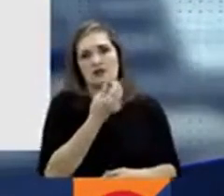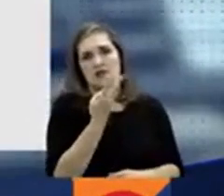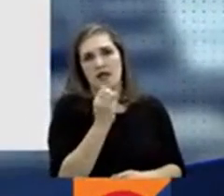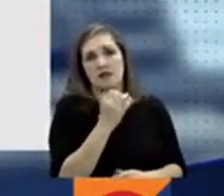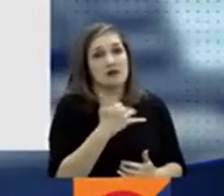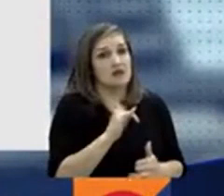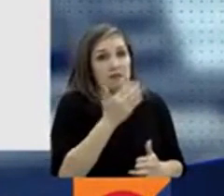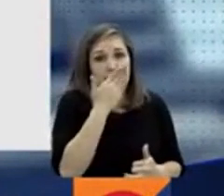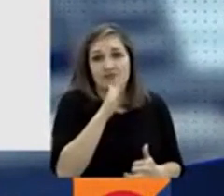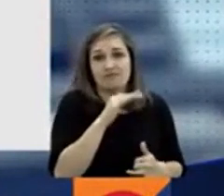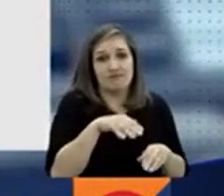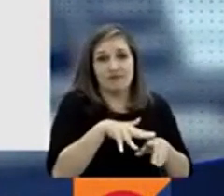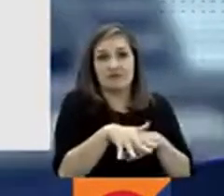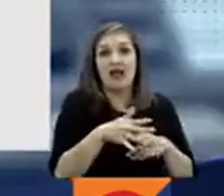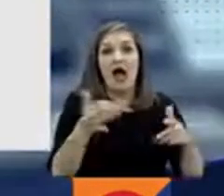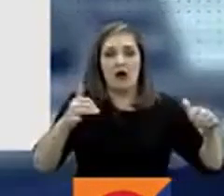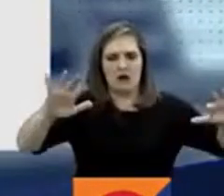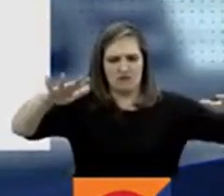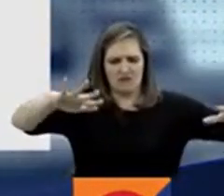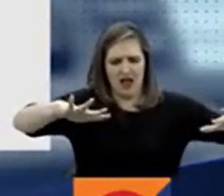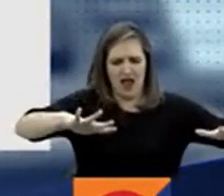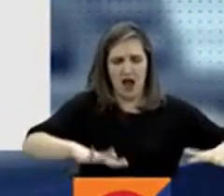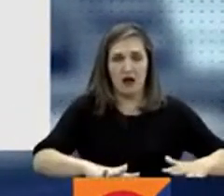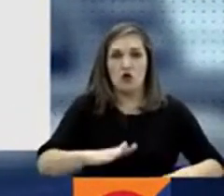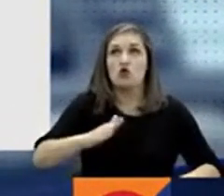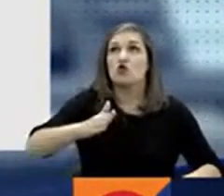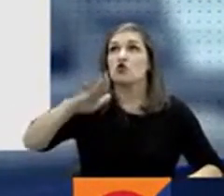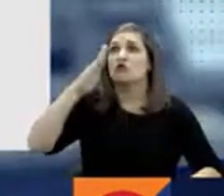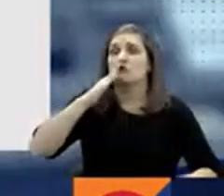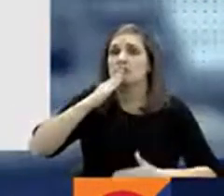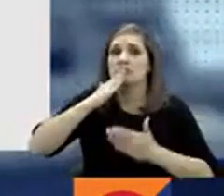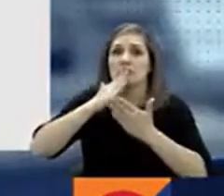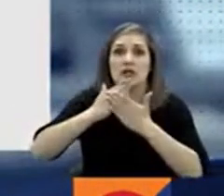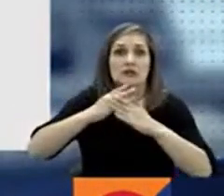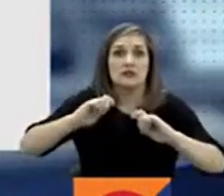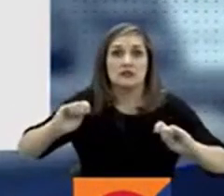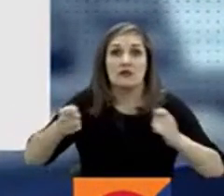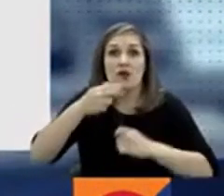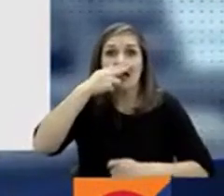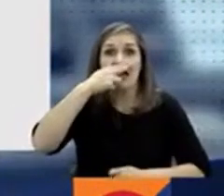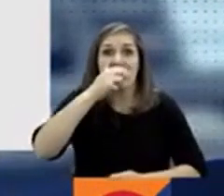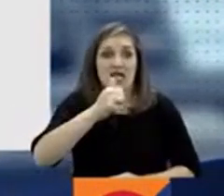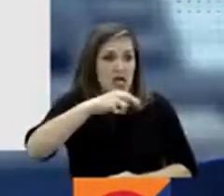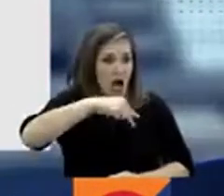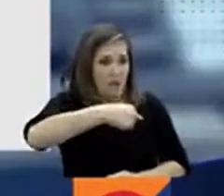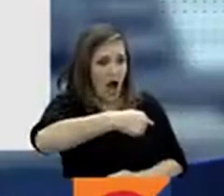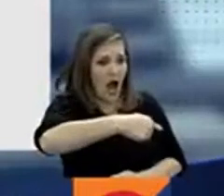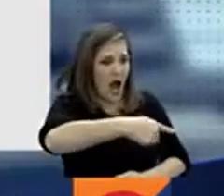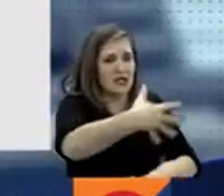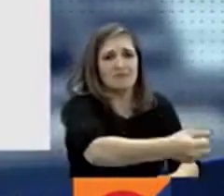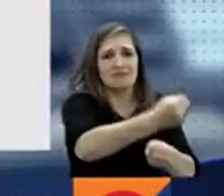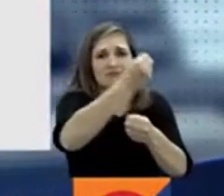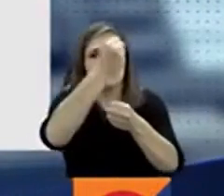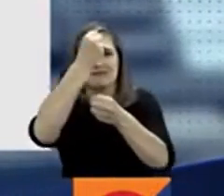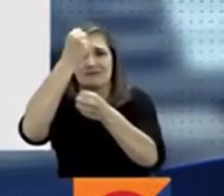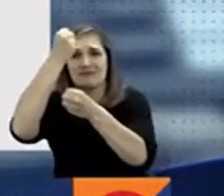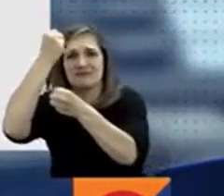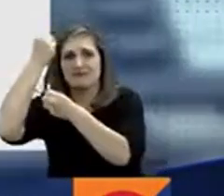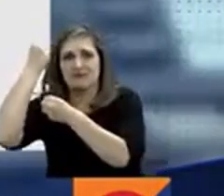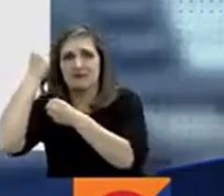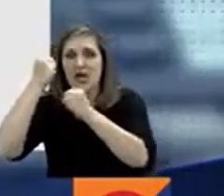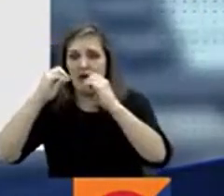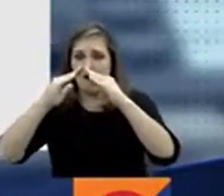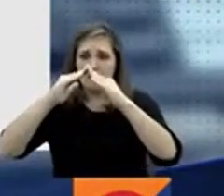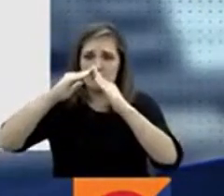deslizamiento que, gracias a Dios, no pasó nada con una niña que se vio en riesgo, donde se llevó gran